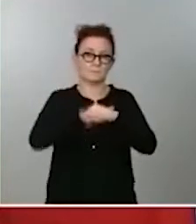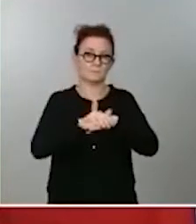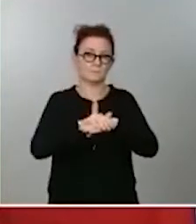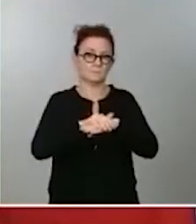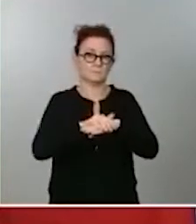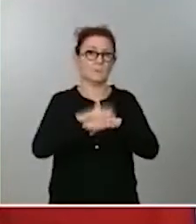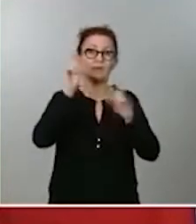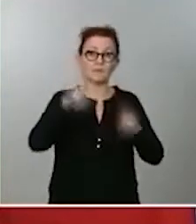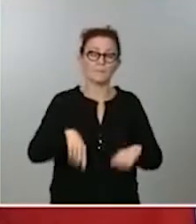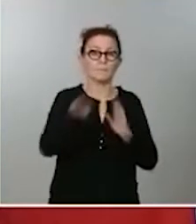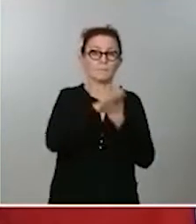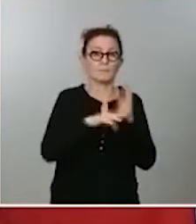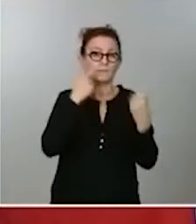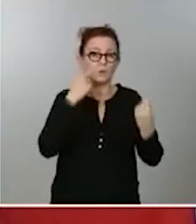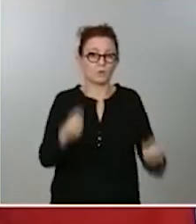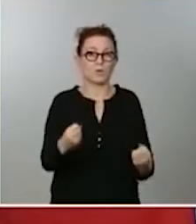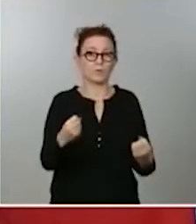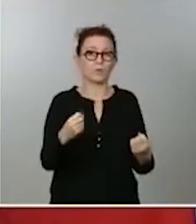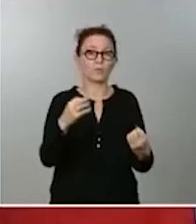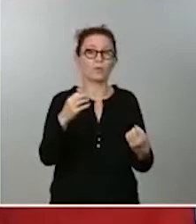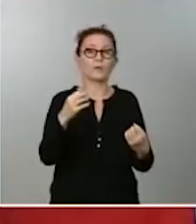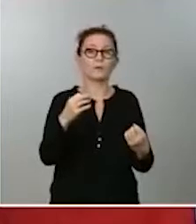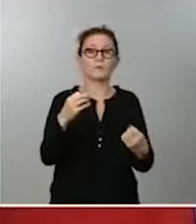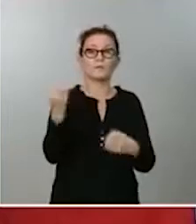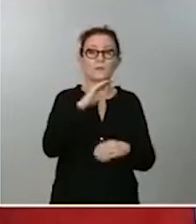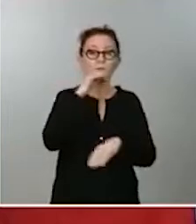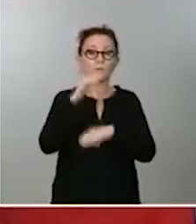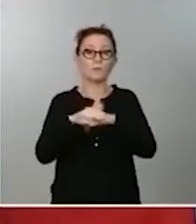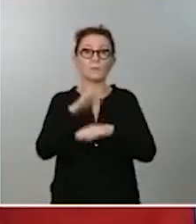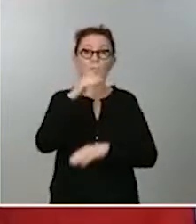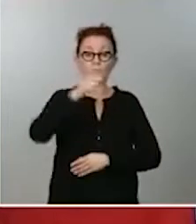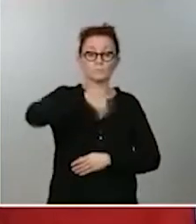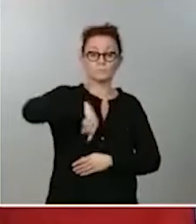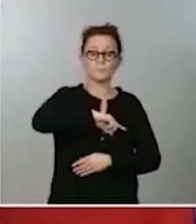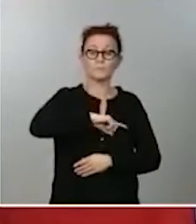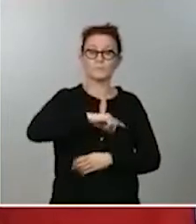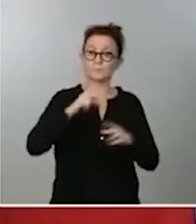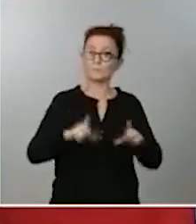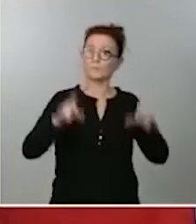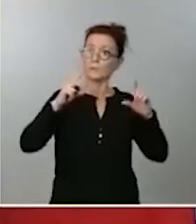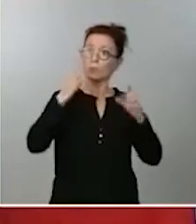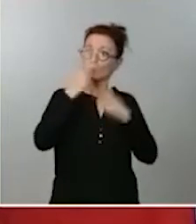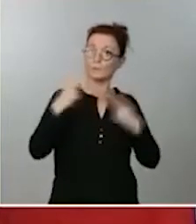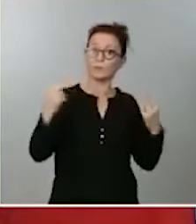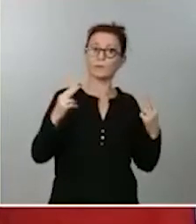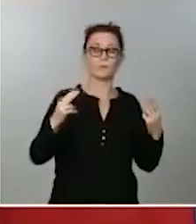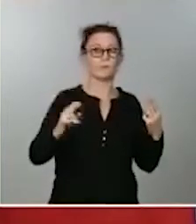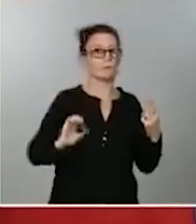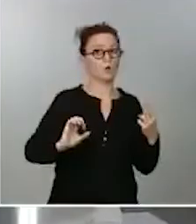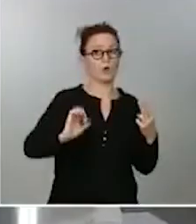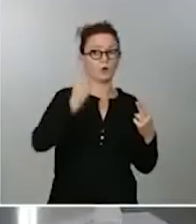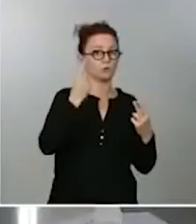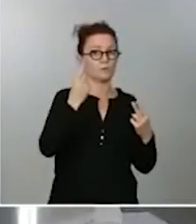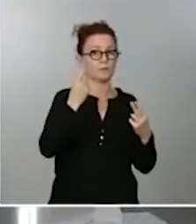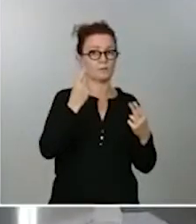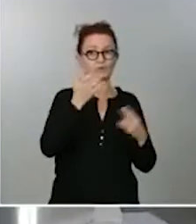porque, por supuesto, todos tenemos claro que los que tenemos una proyección pública tenemos que ser los primeros en ser ejemplares.